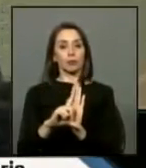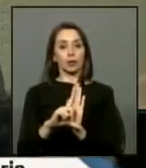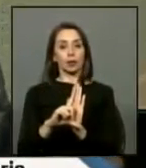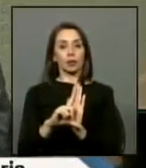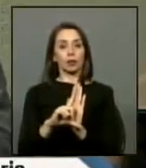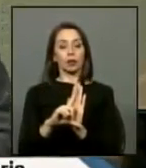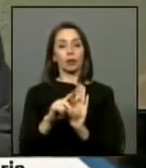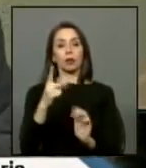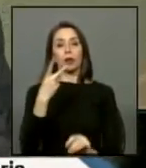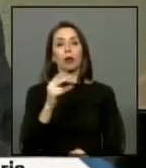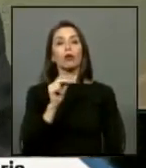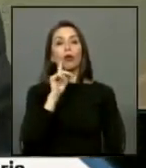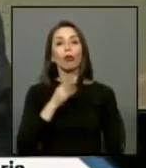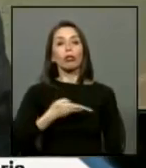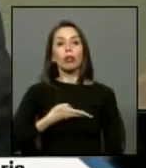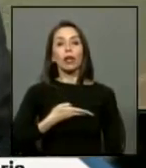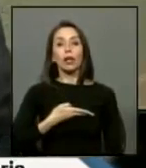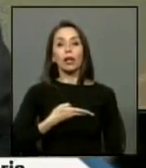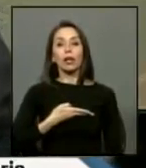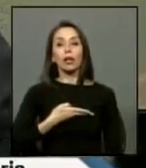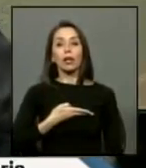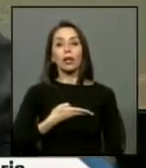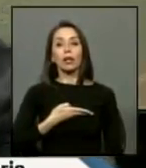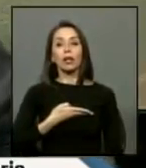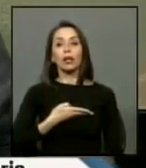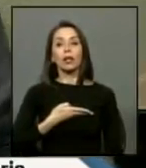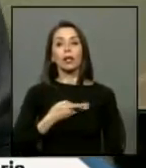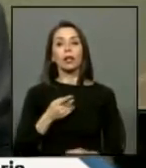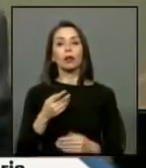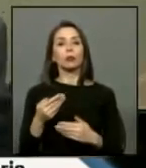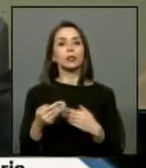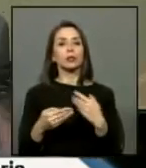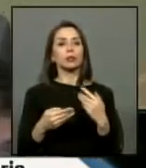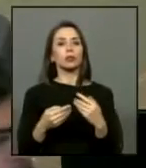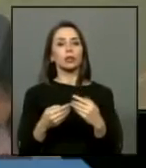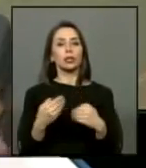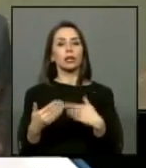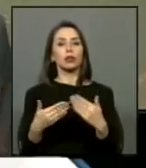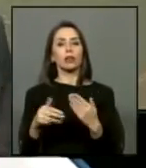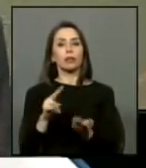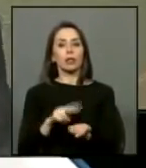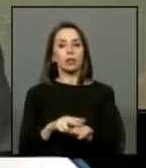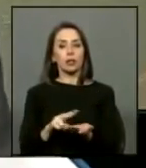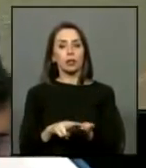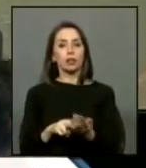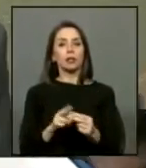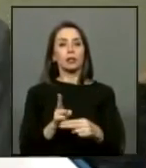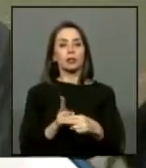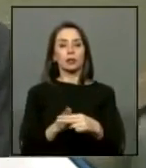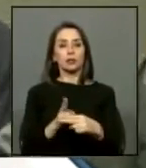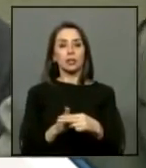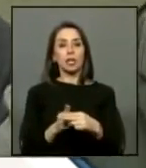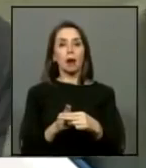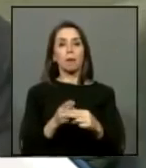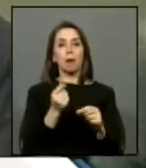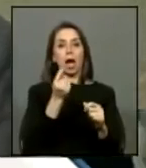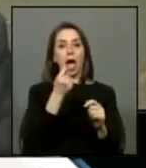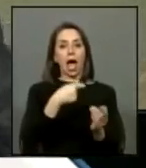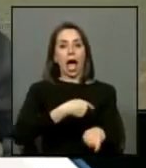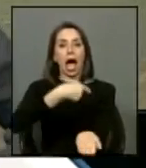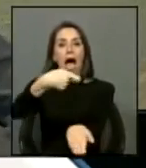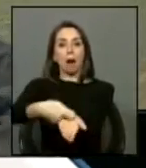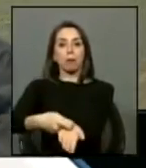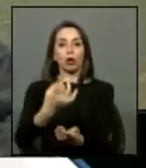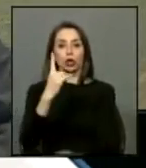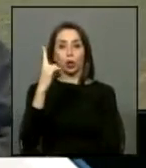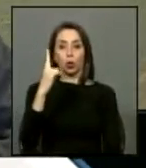carece de algo que no es efectivo de no es efectivo porque se llama aporte único y yo